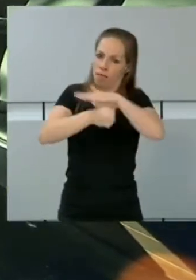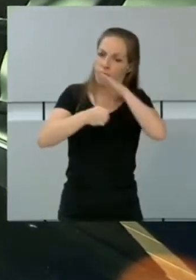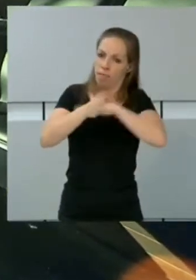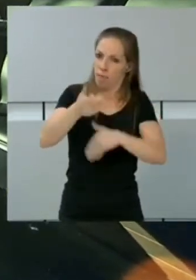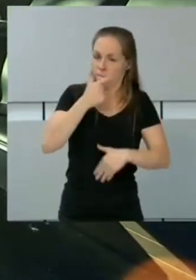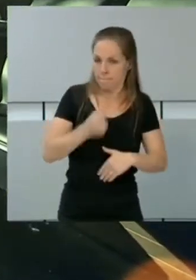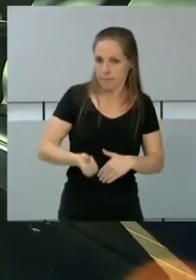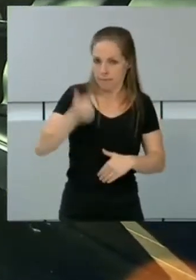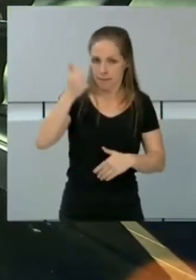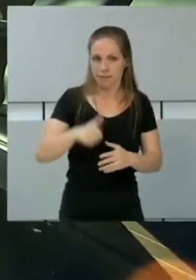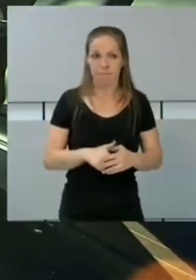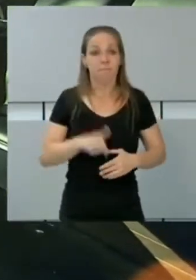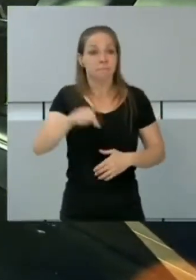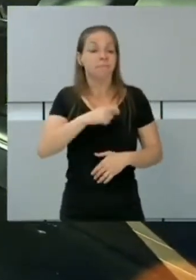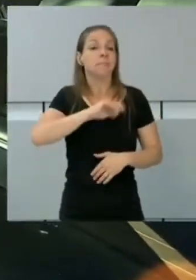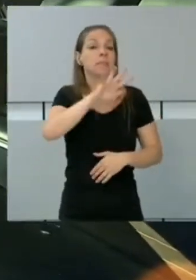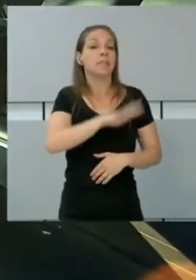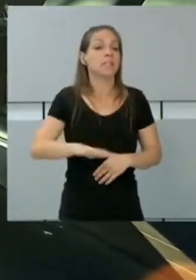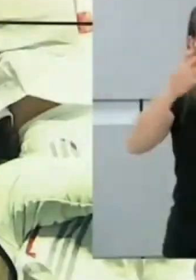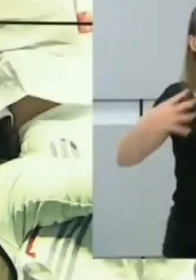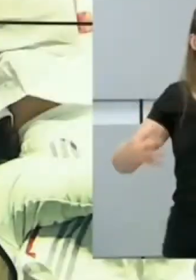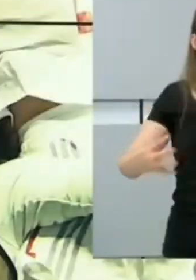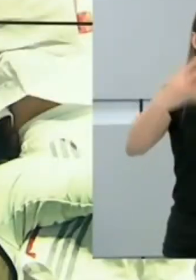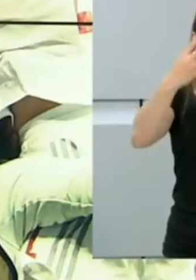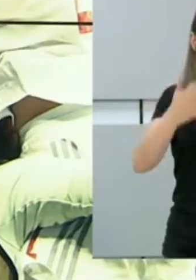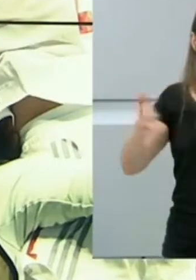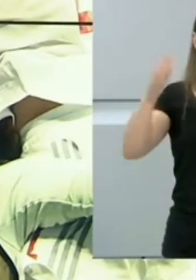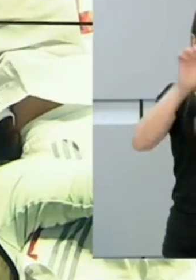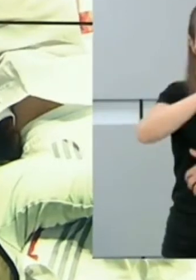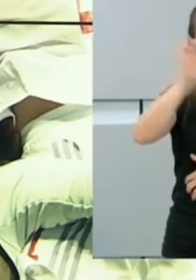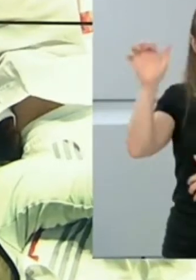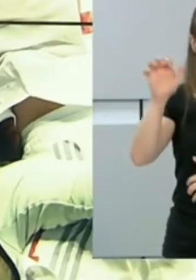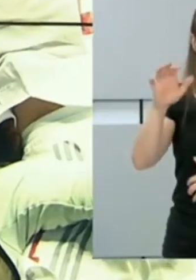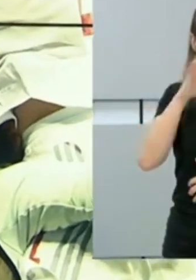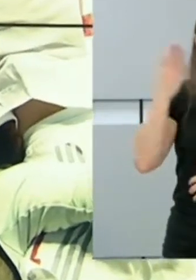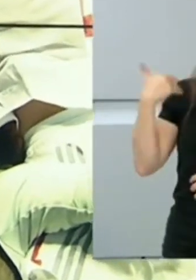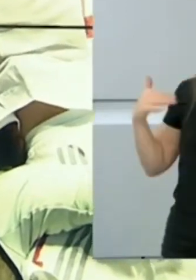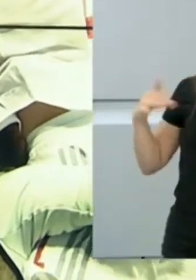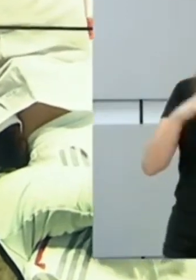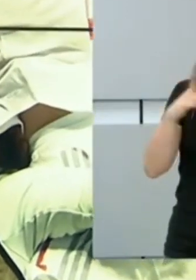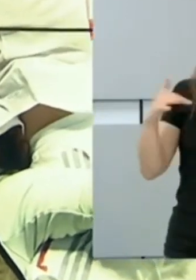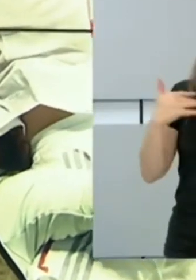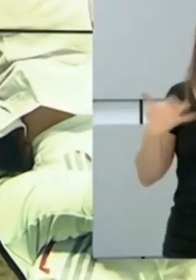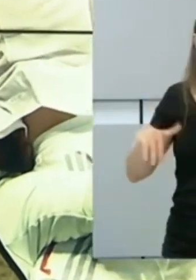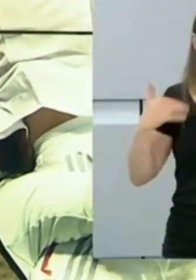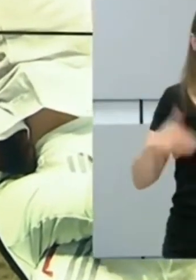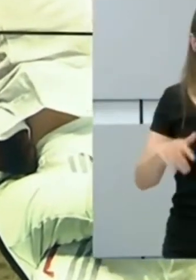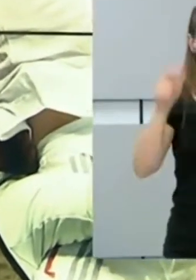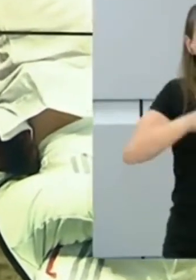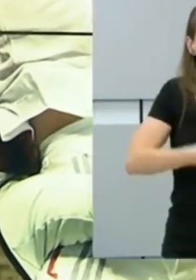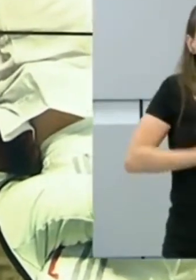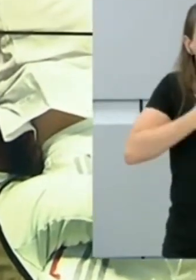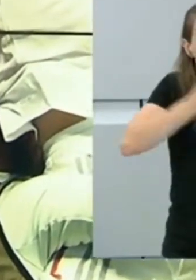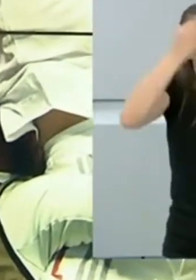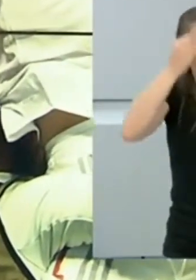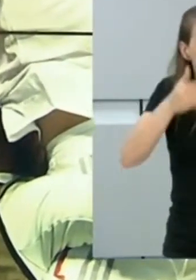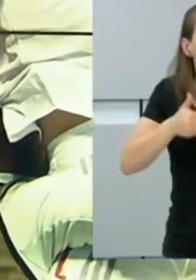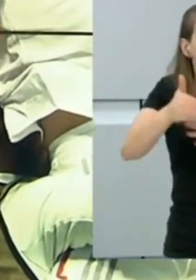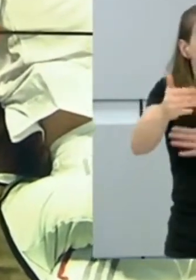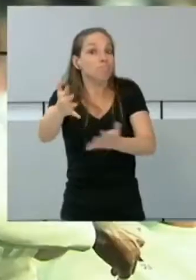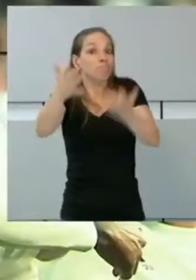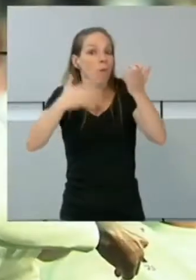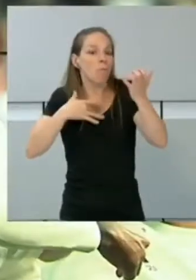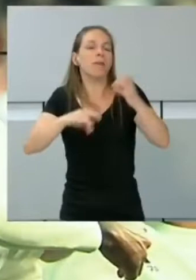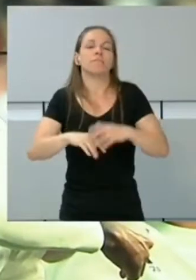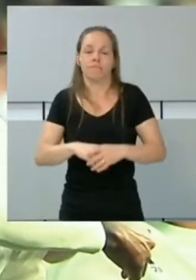países. Aquí en España, casi todas las comunidades... ...loco, la afición empieza a creer, a pensar que se puede ganar el torneo en UR. Sí,